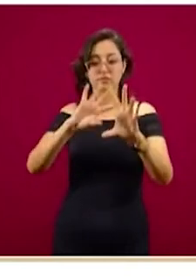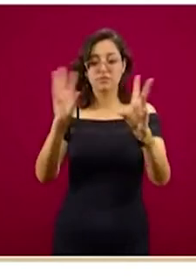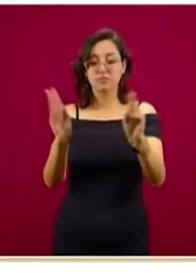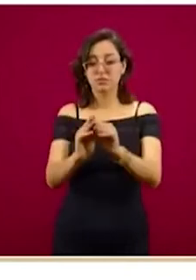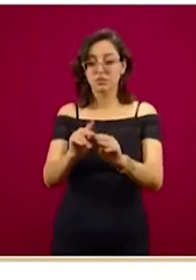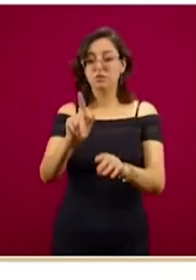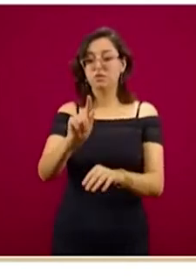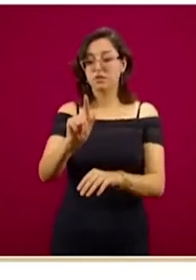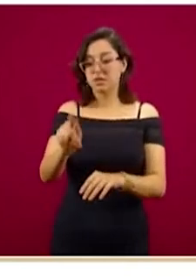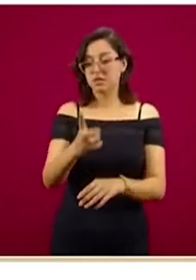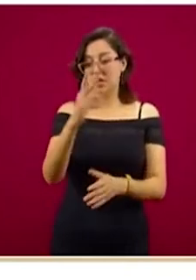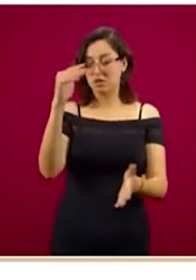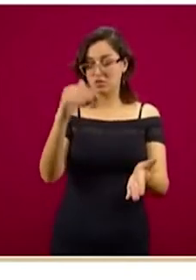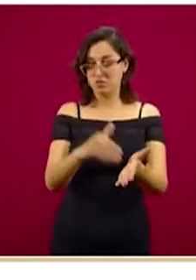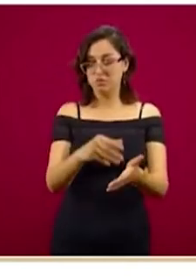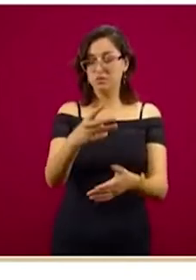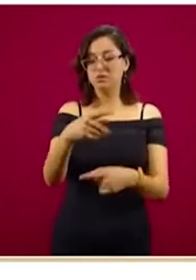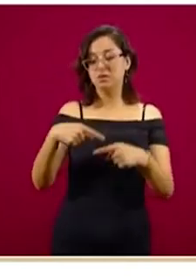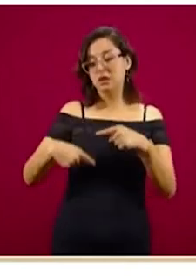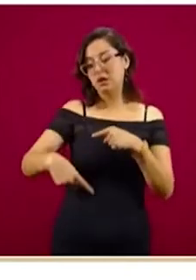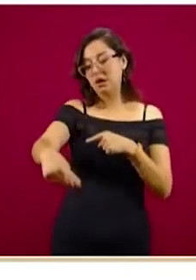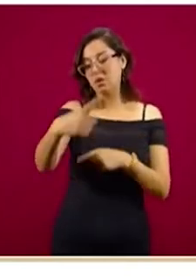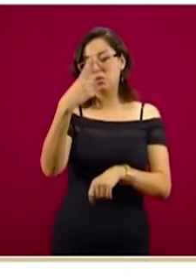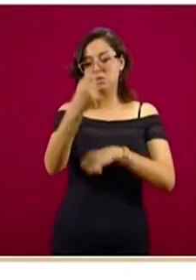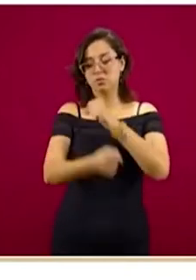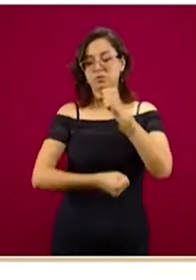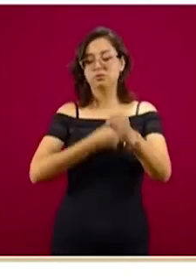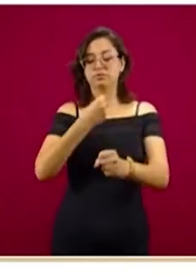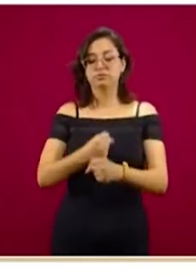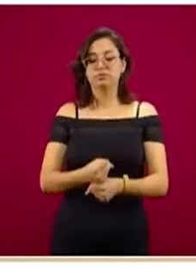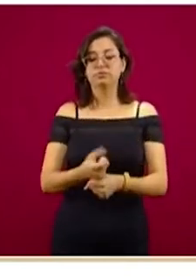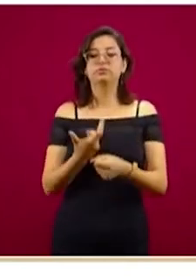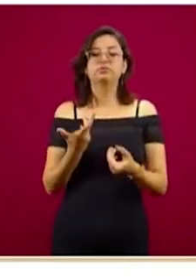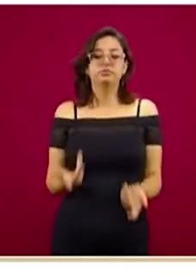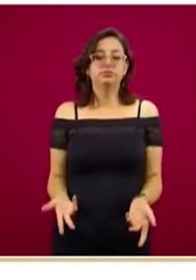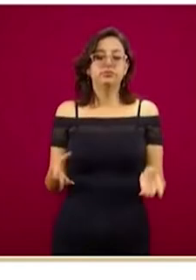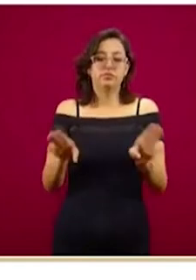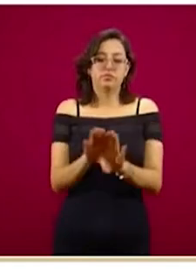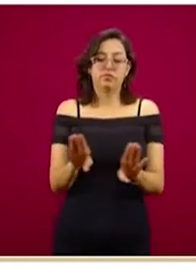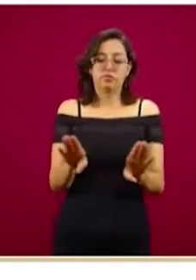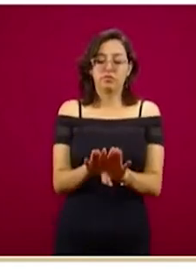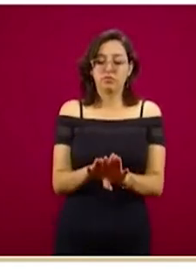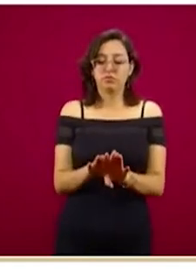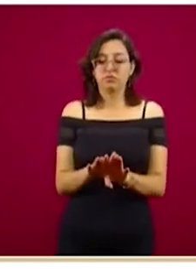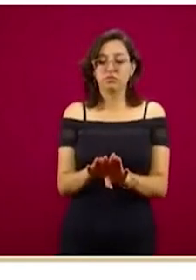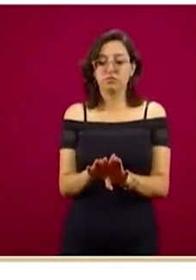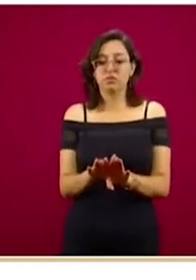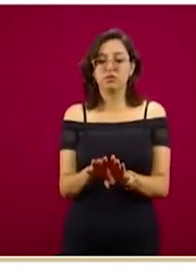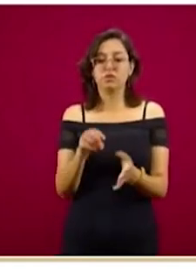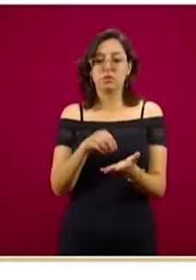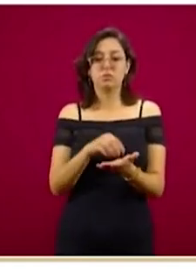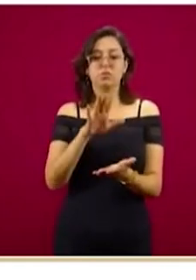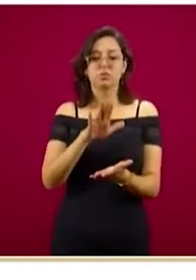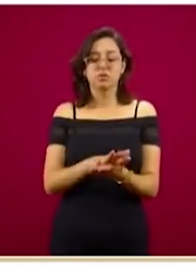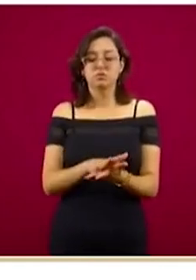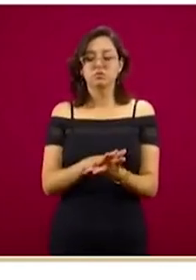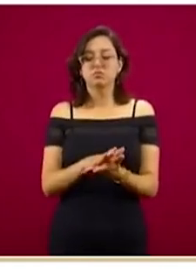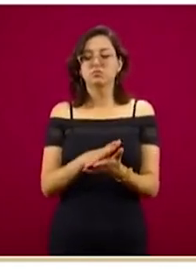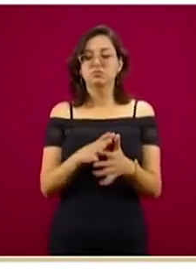mil 300 que se van a sortear a lo largo del año. ¿Cómo están distribuidos esos registros?